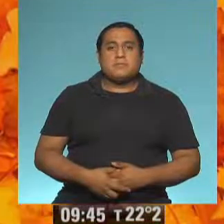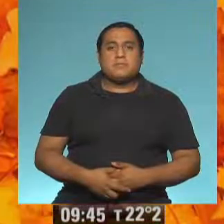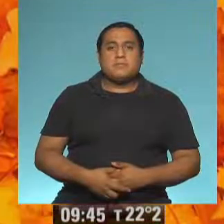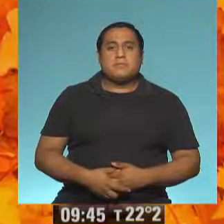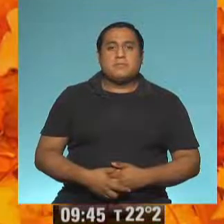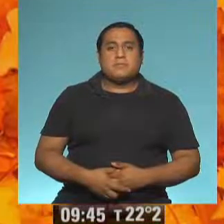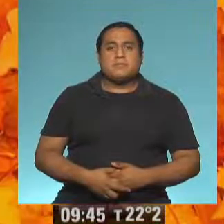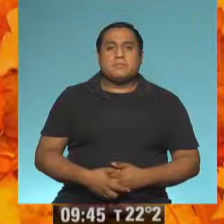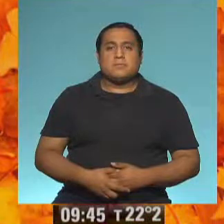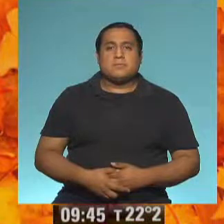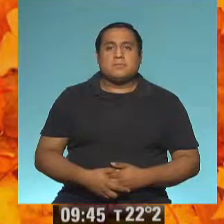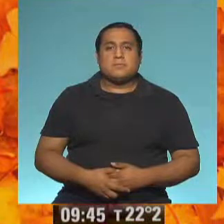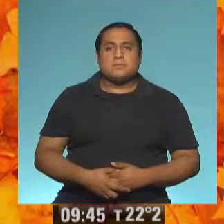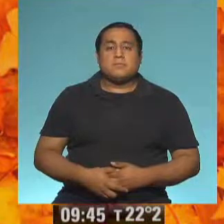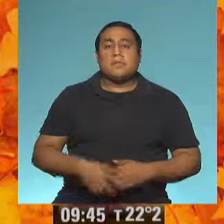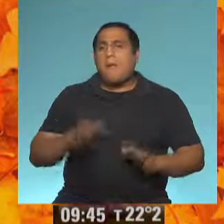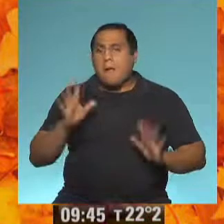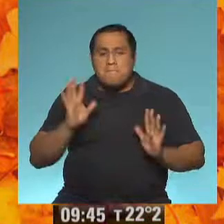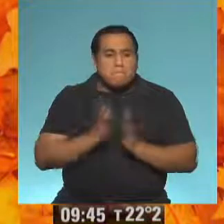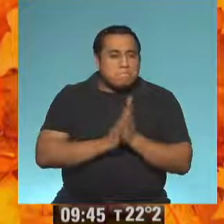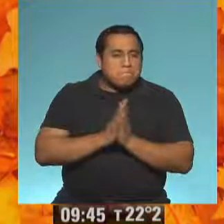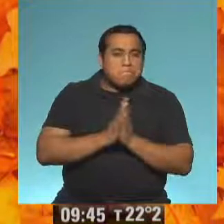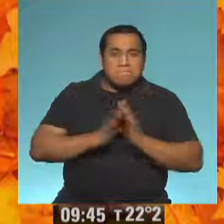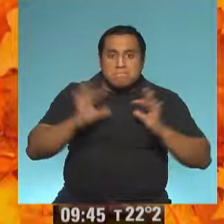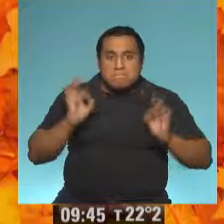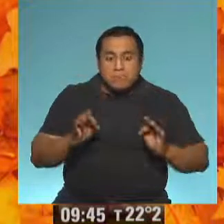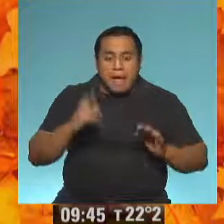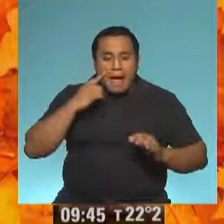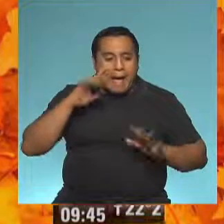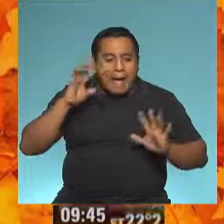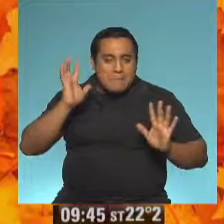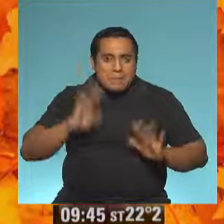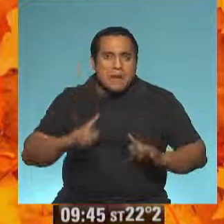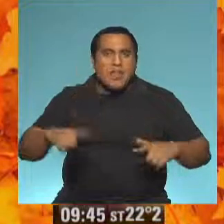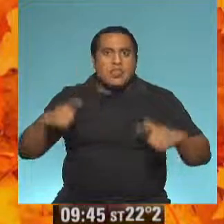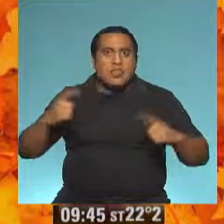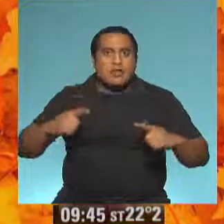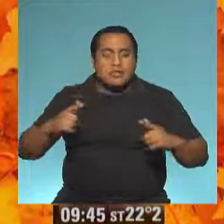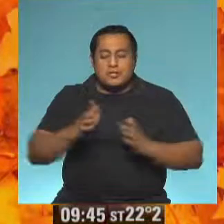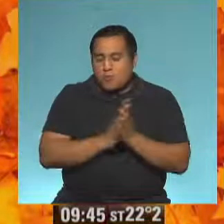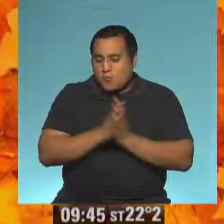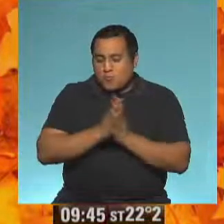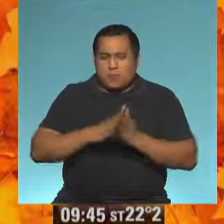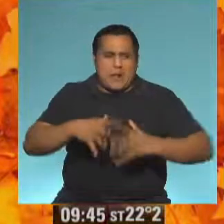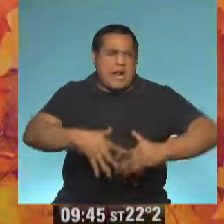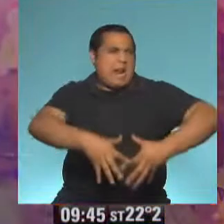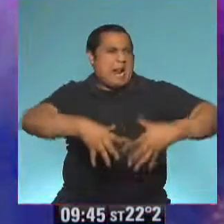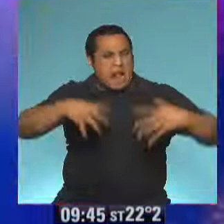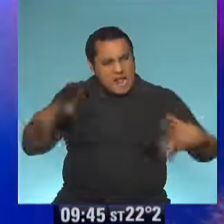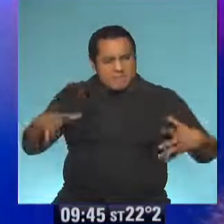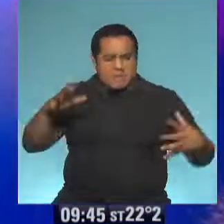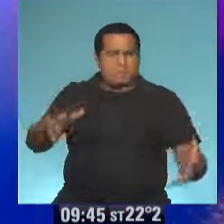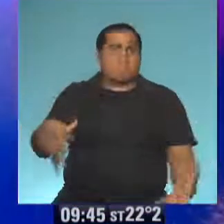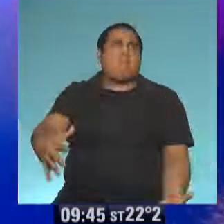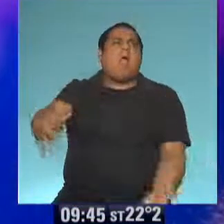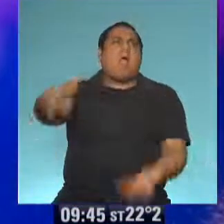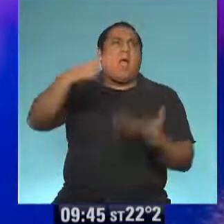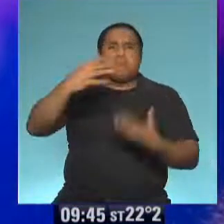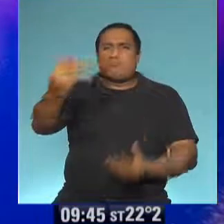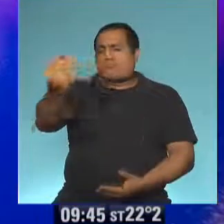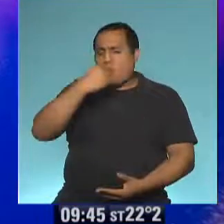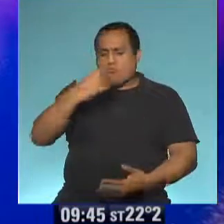Se alistó para preparar la deliciosa tortilla. Grande como su hambre y toda para él solito.